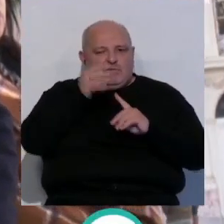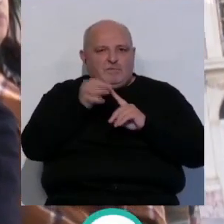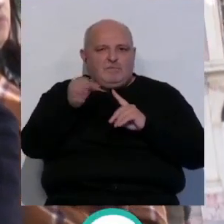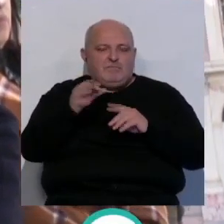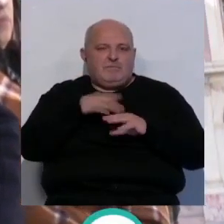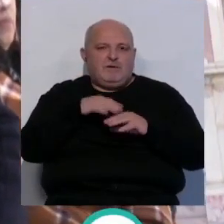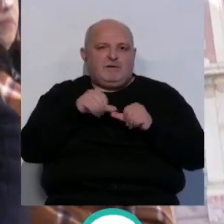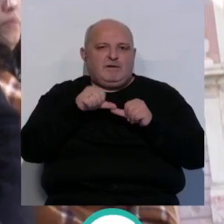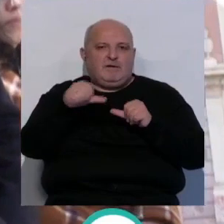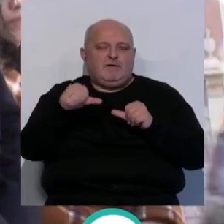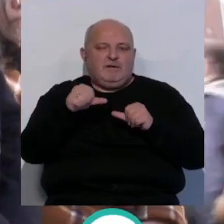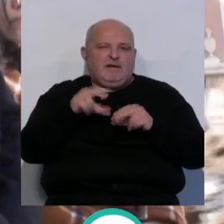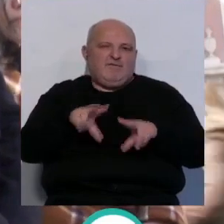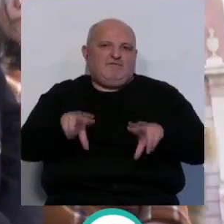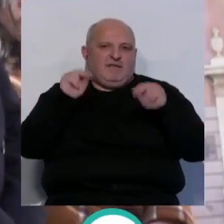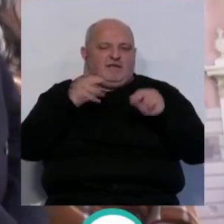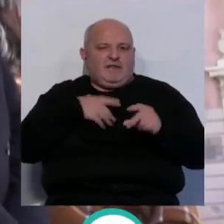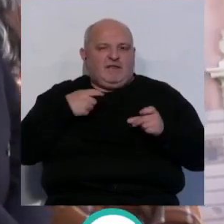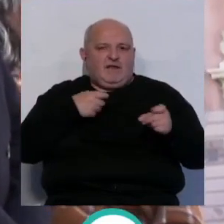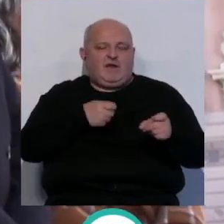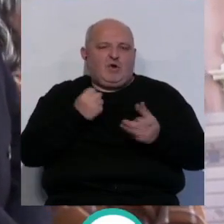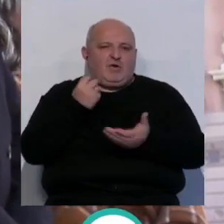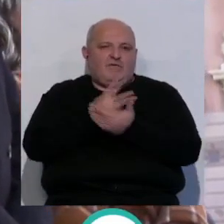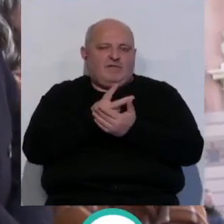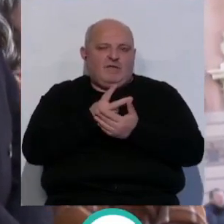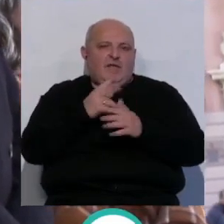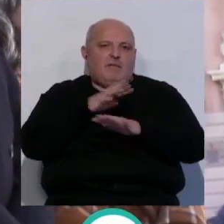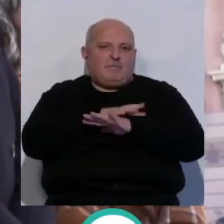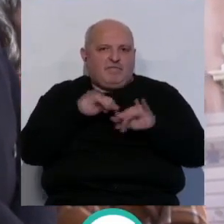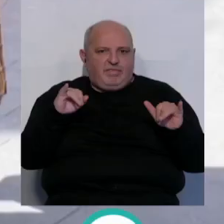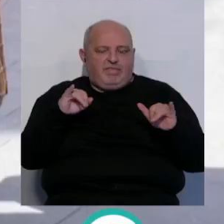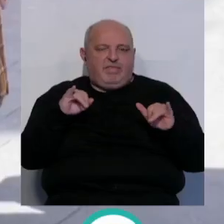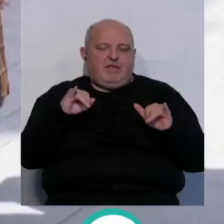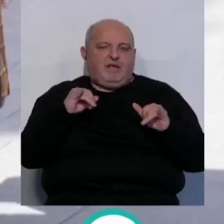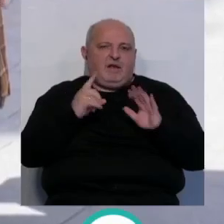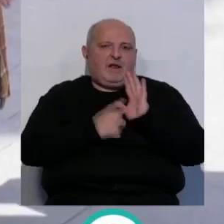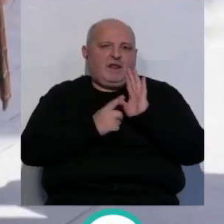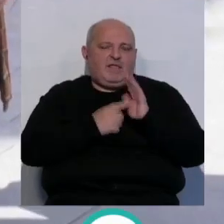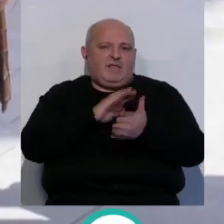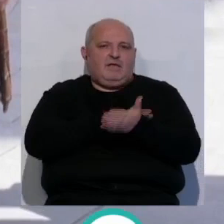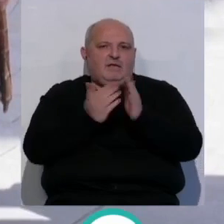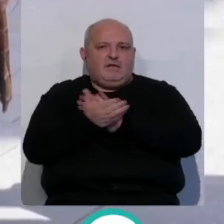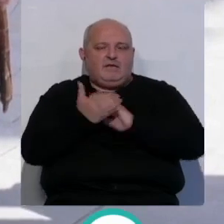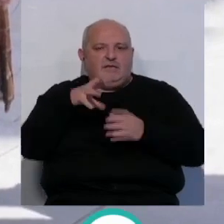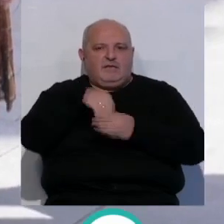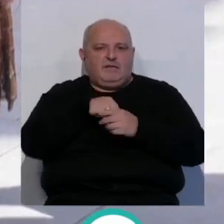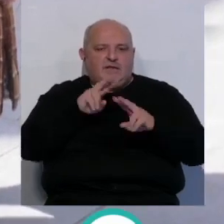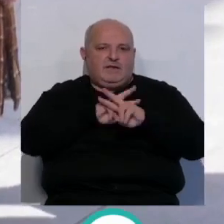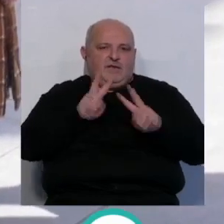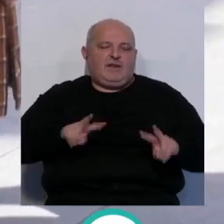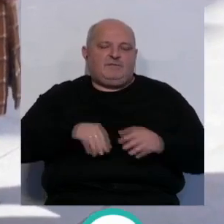para urgir al final de la guerra y el restablecimiento de la paz y la legalidad democrática internacional.